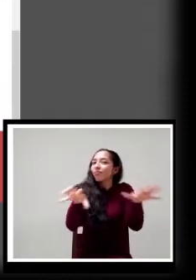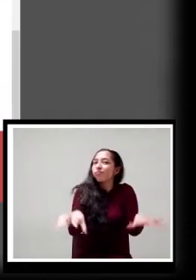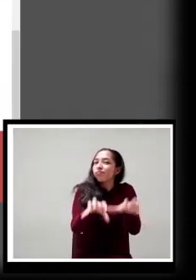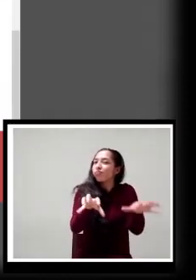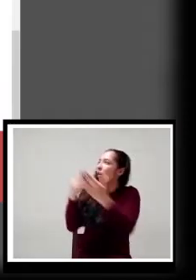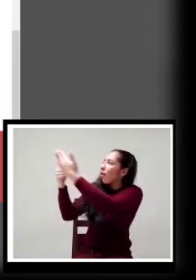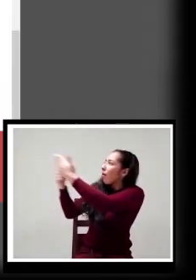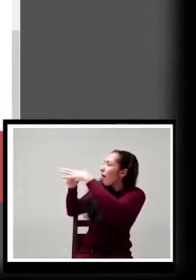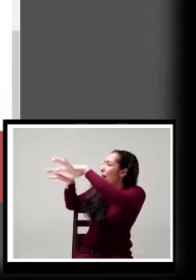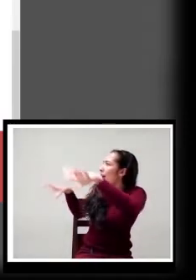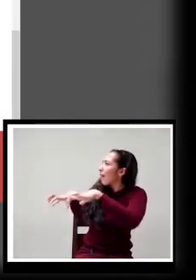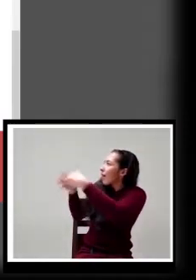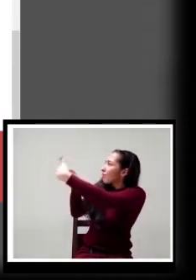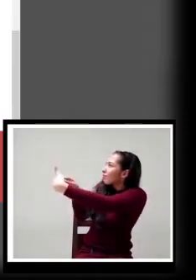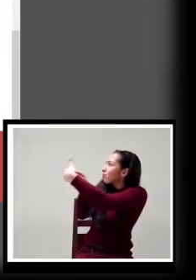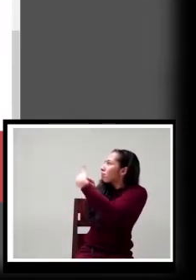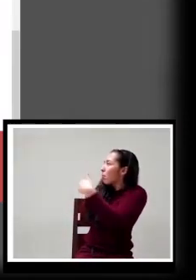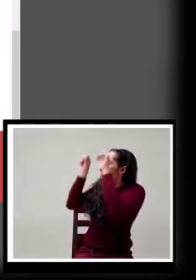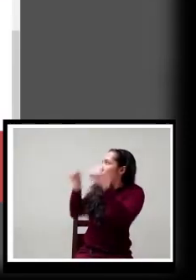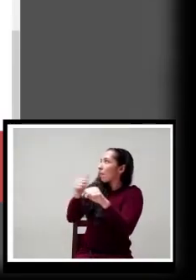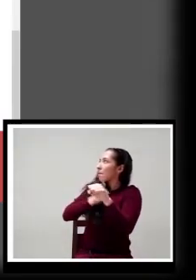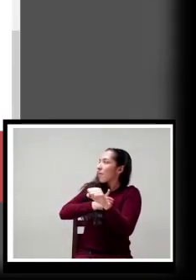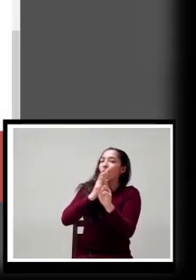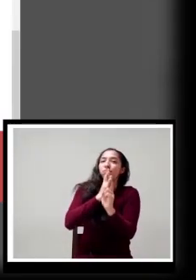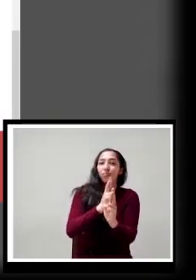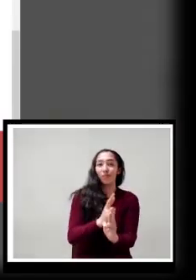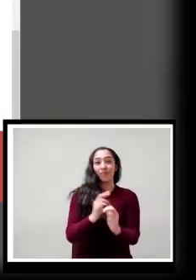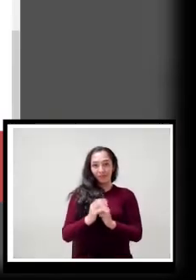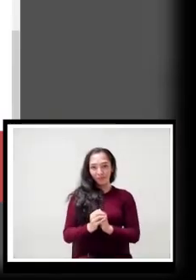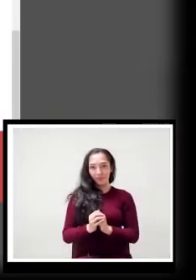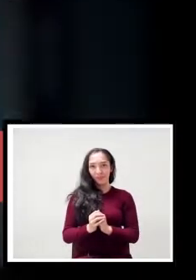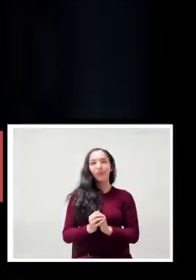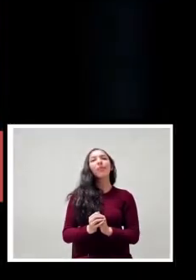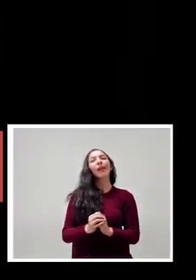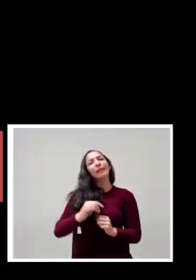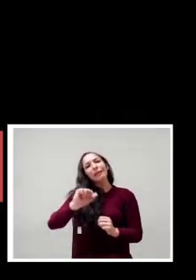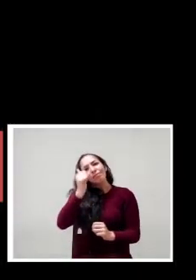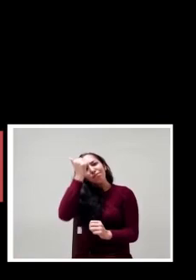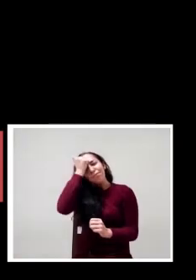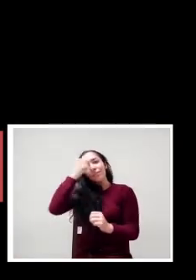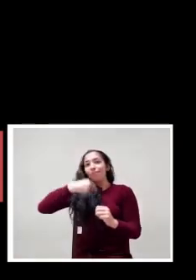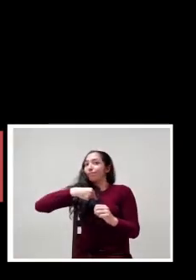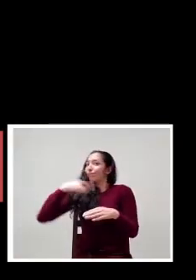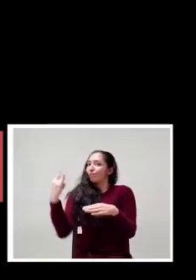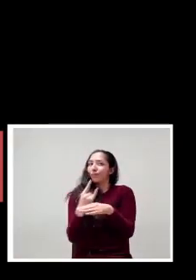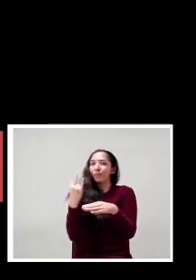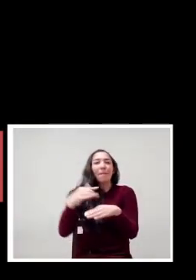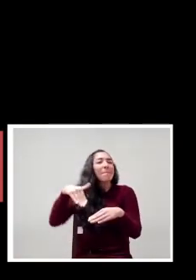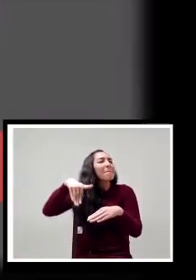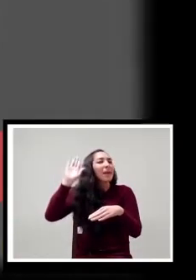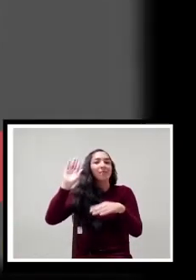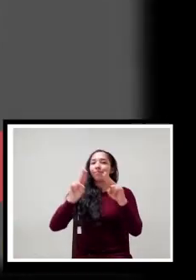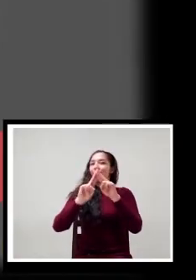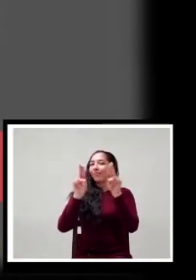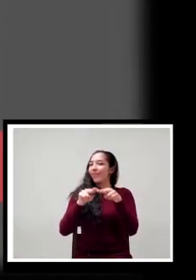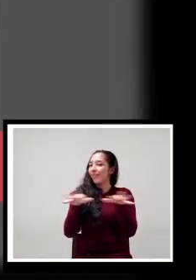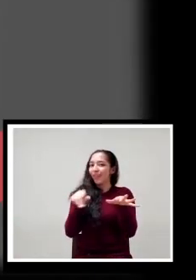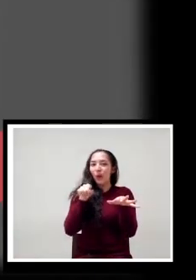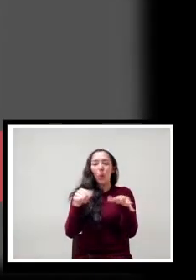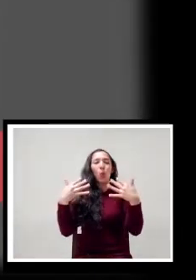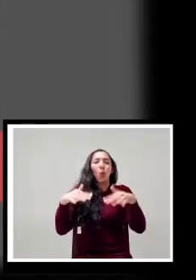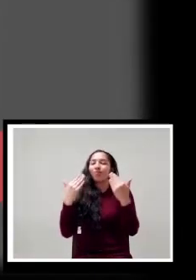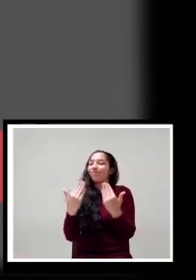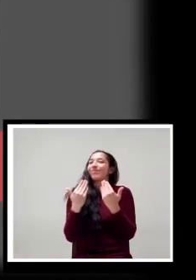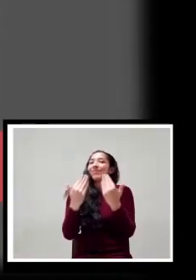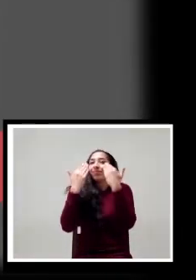de la actividad que se está proponiendo para ese momento. La principal herramienta con que se ha trabajado en estos días